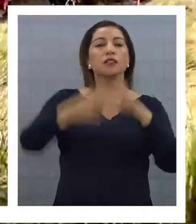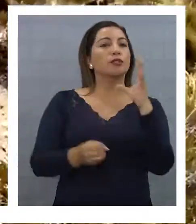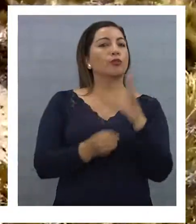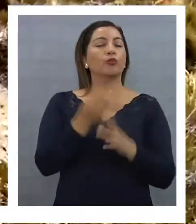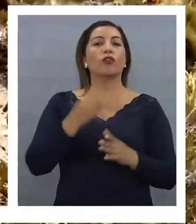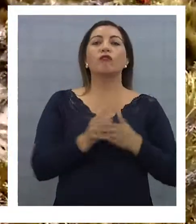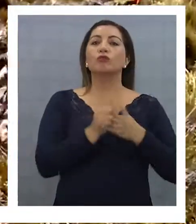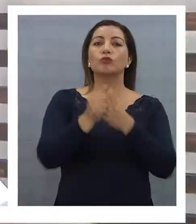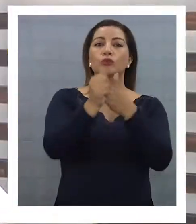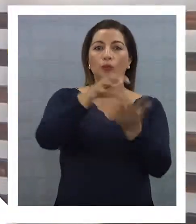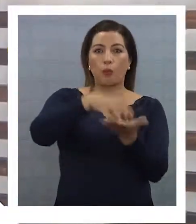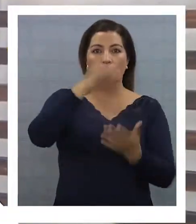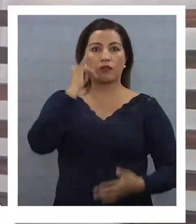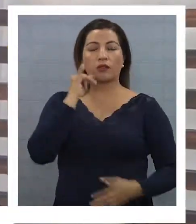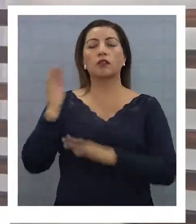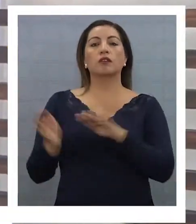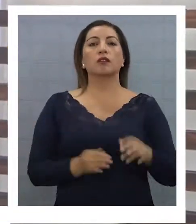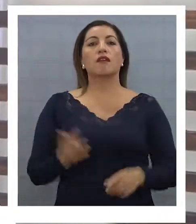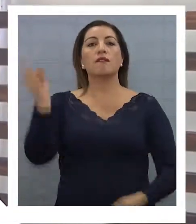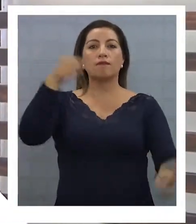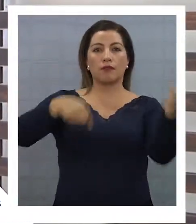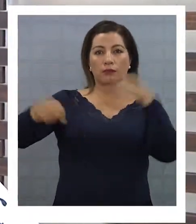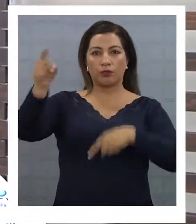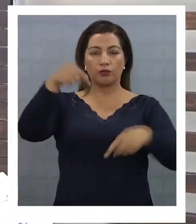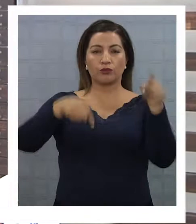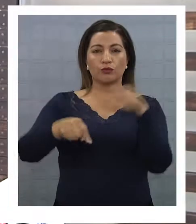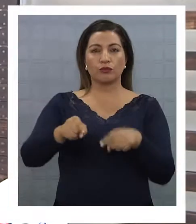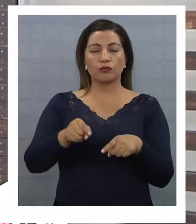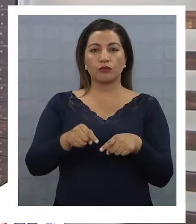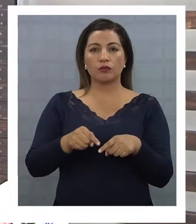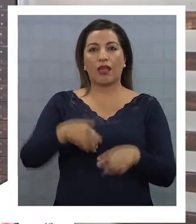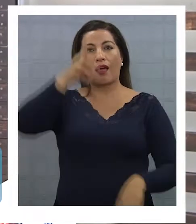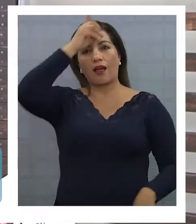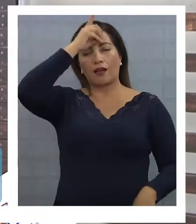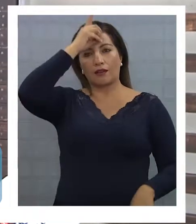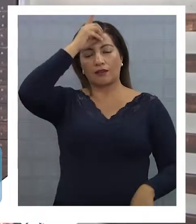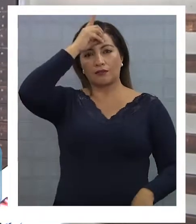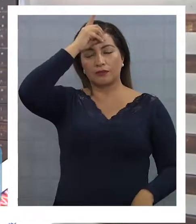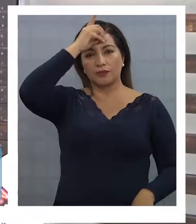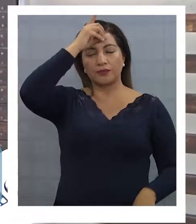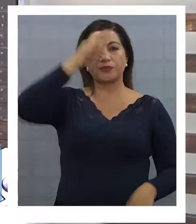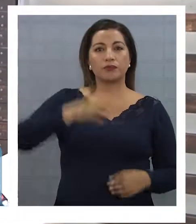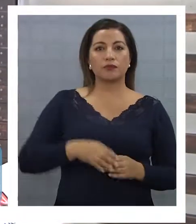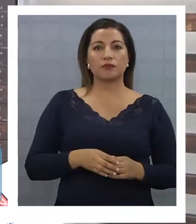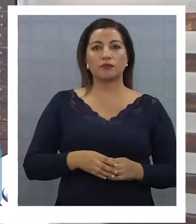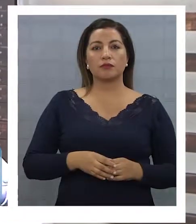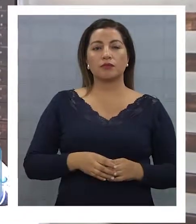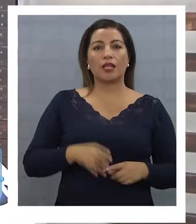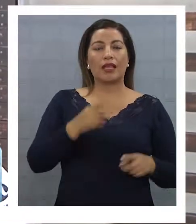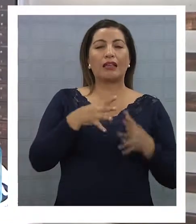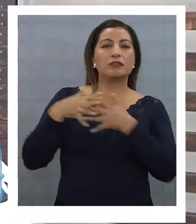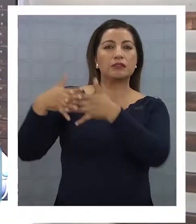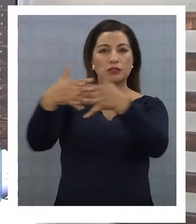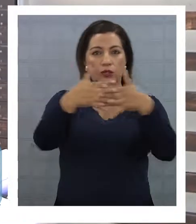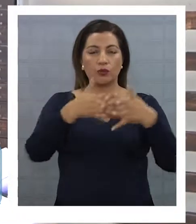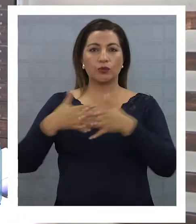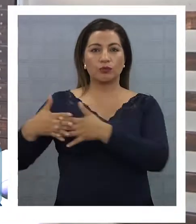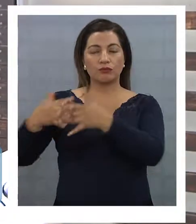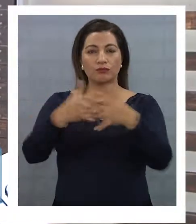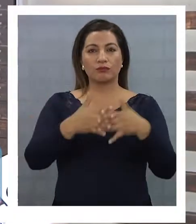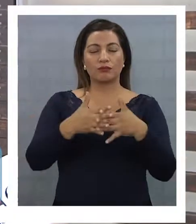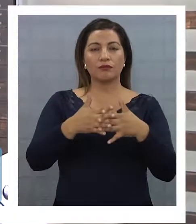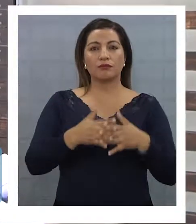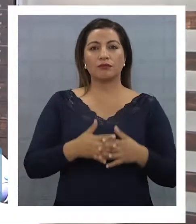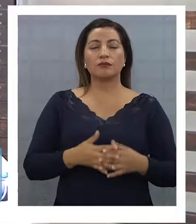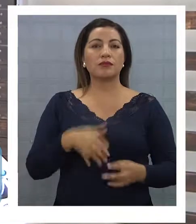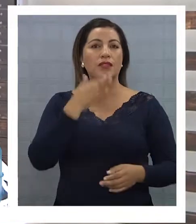turismo en la región. Viene mucha gente que viene de Alemania, vienen americanos, viene gente también que